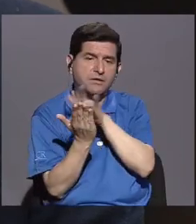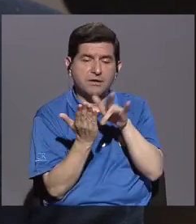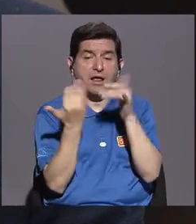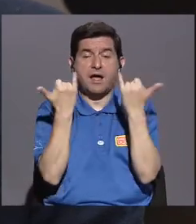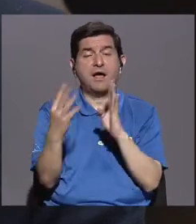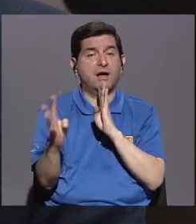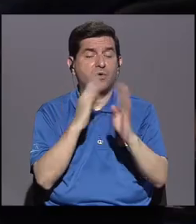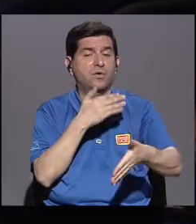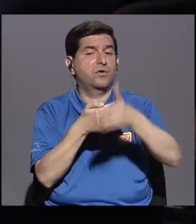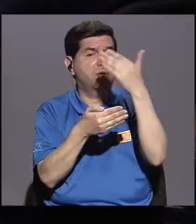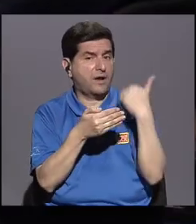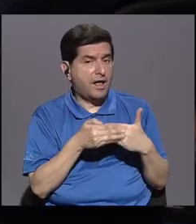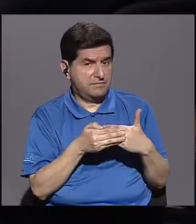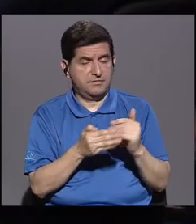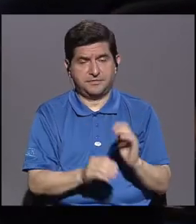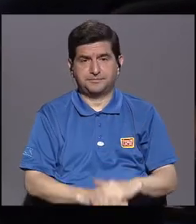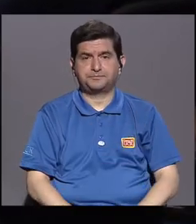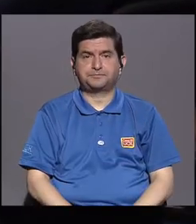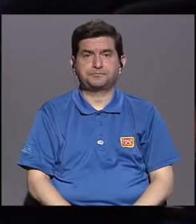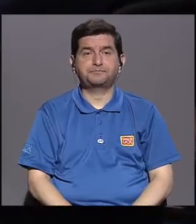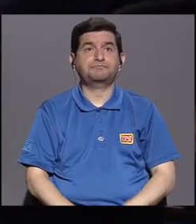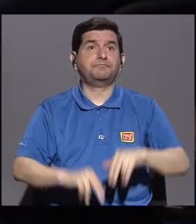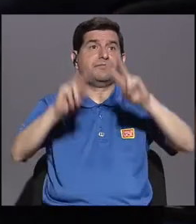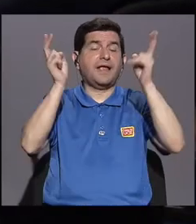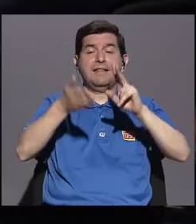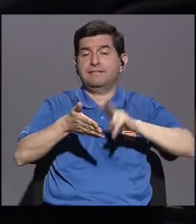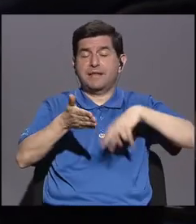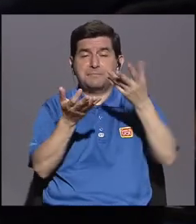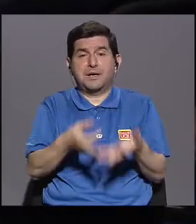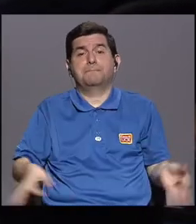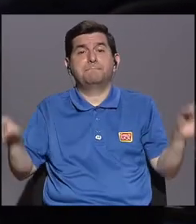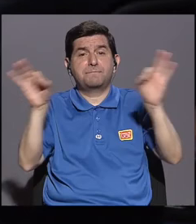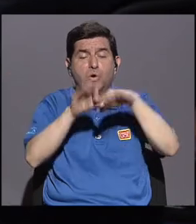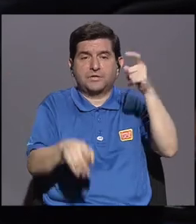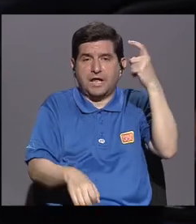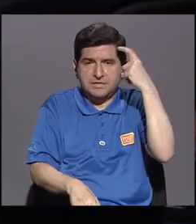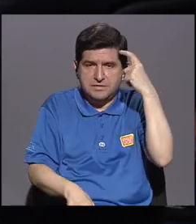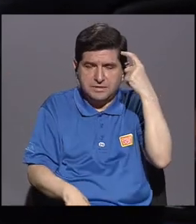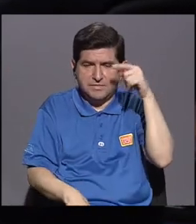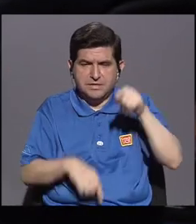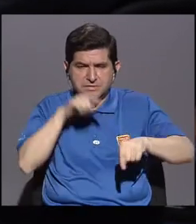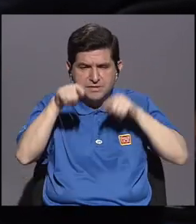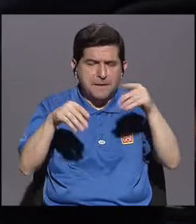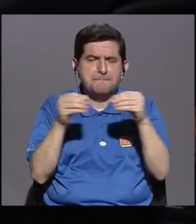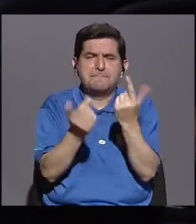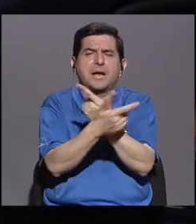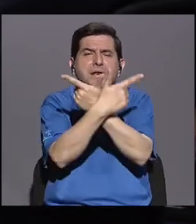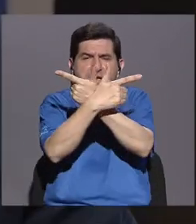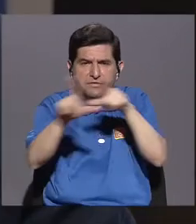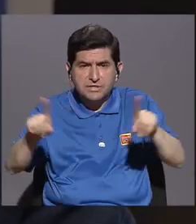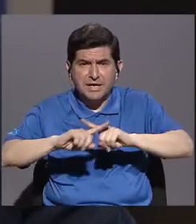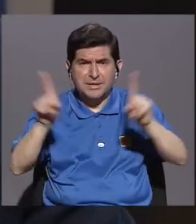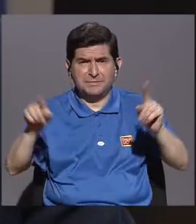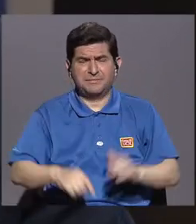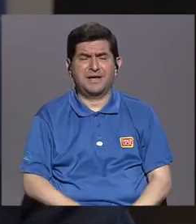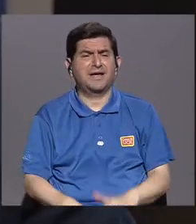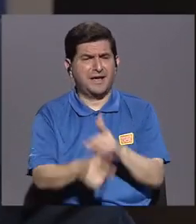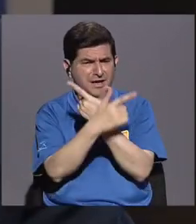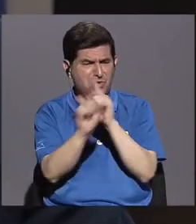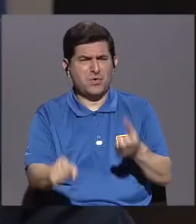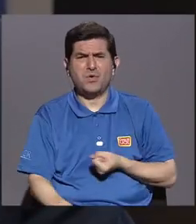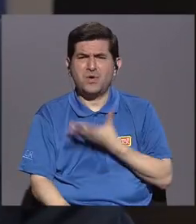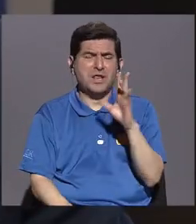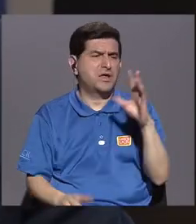Porque ahora hablábamos de, bueno, el tema de la lectura es importante para el pensamiento crítico, para ser más libres, pero que esta libertad de